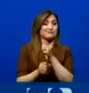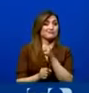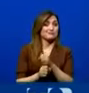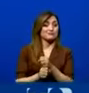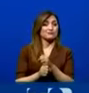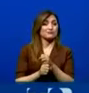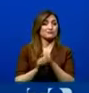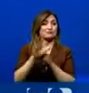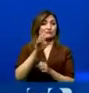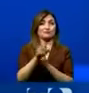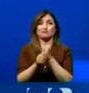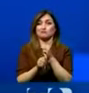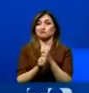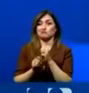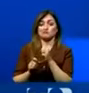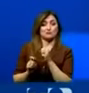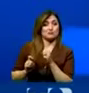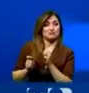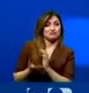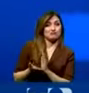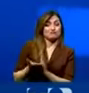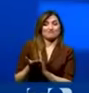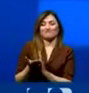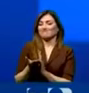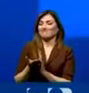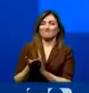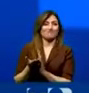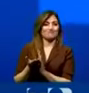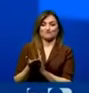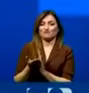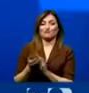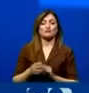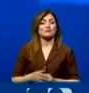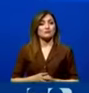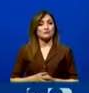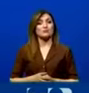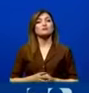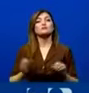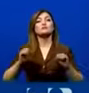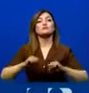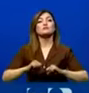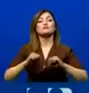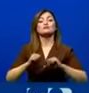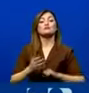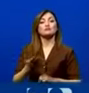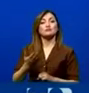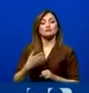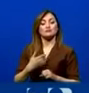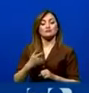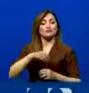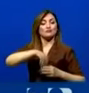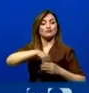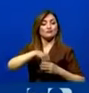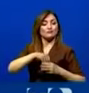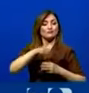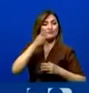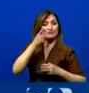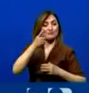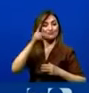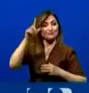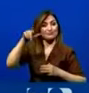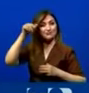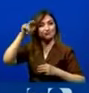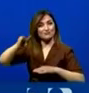alrededor de cinco años, no se incrementaron los sueldos de los maestros y que haga posible que las arcas fiscales y el gobierno nacional y el